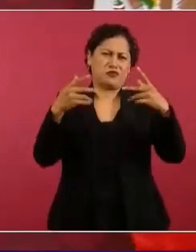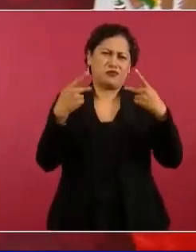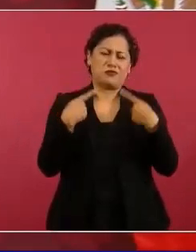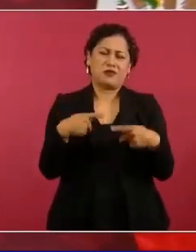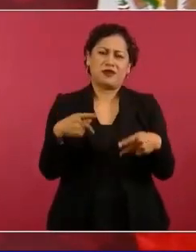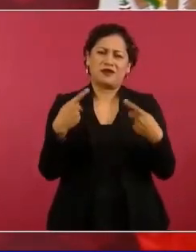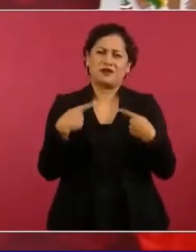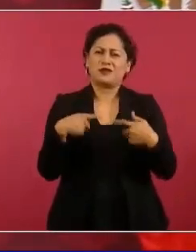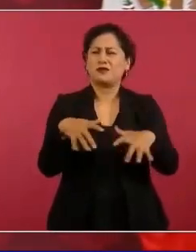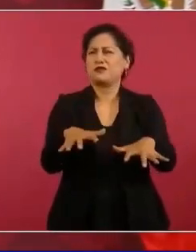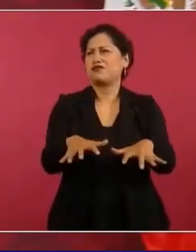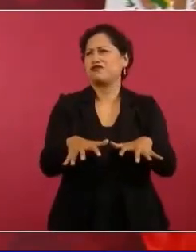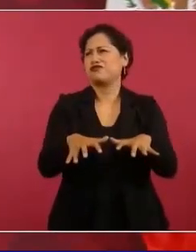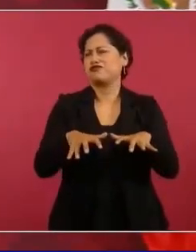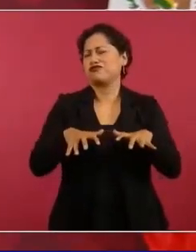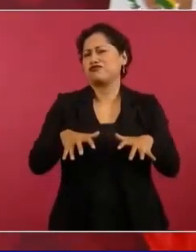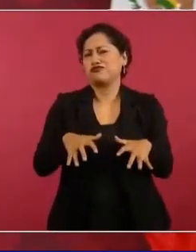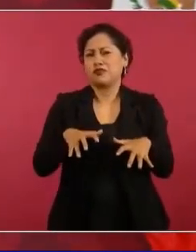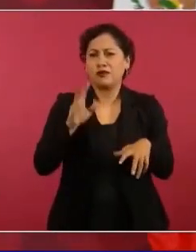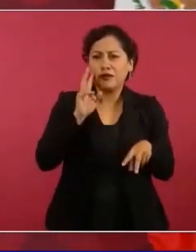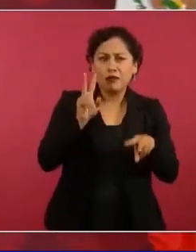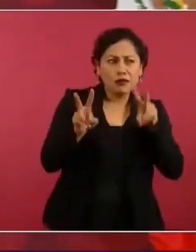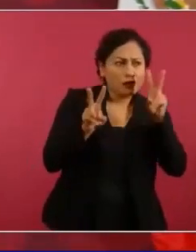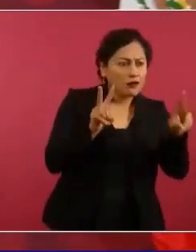¿Cuántos jóvenes?